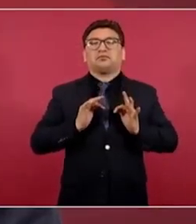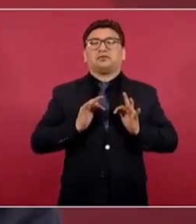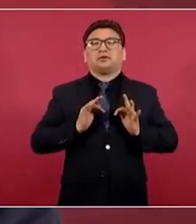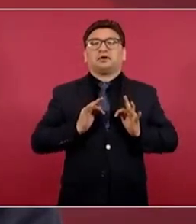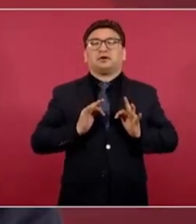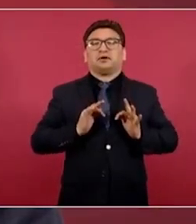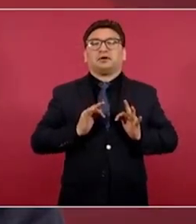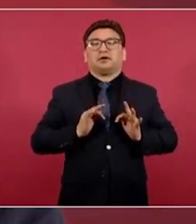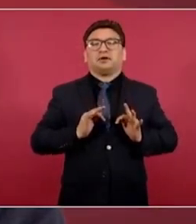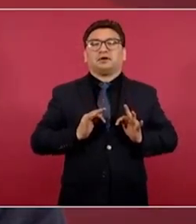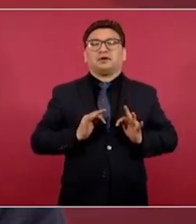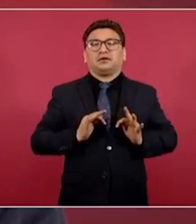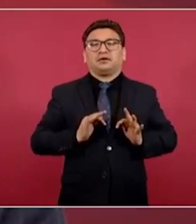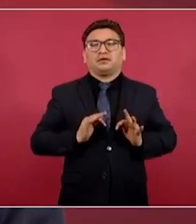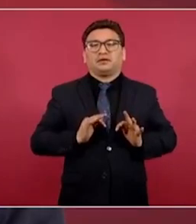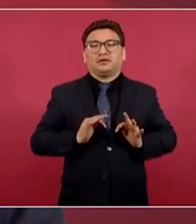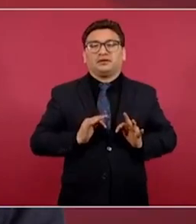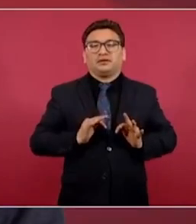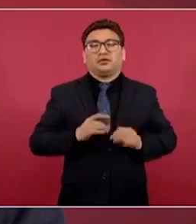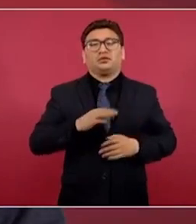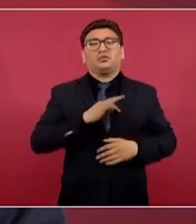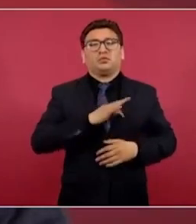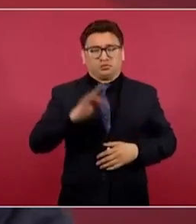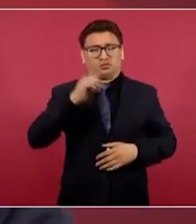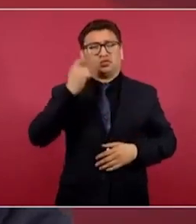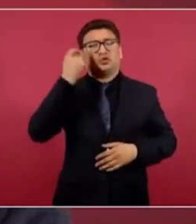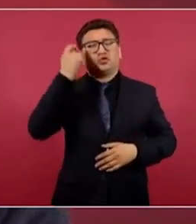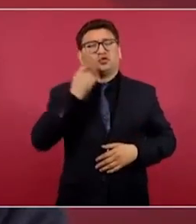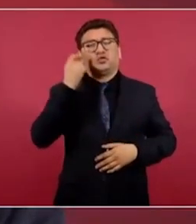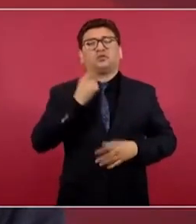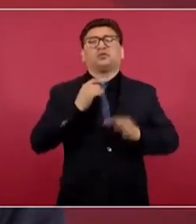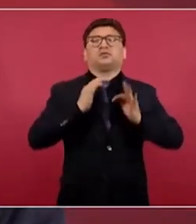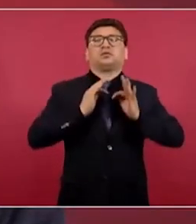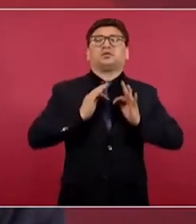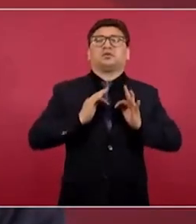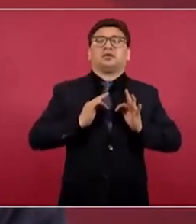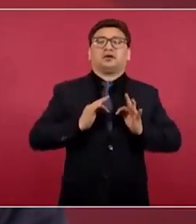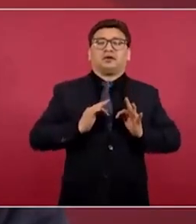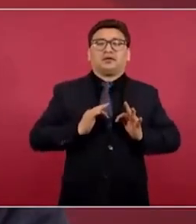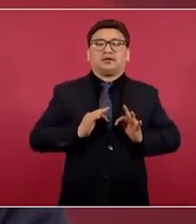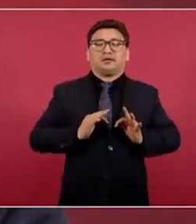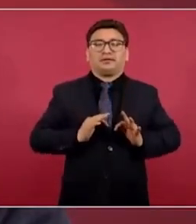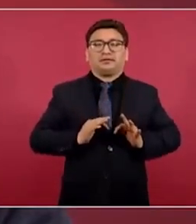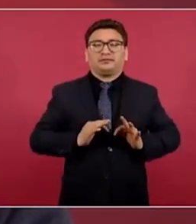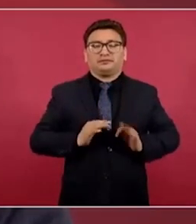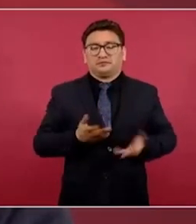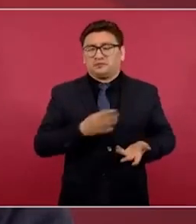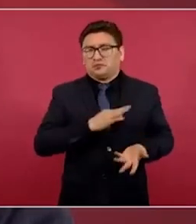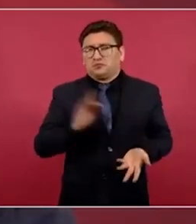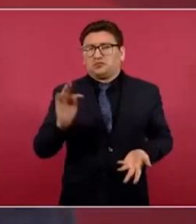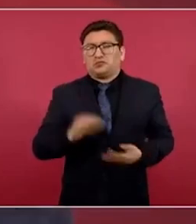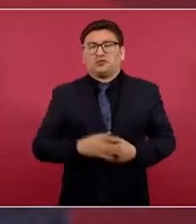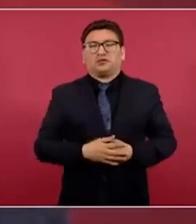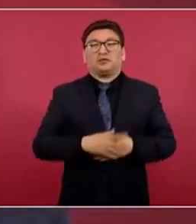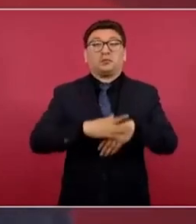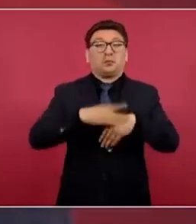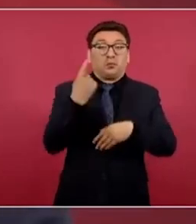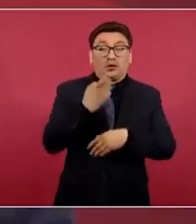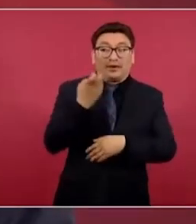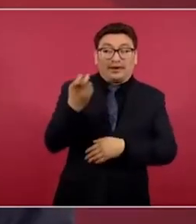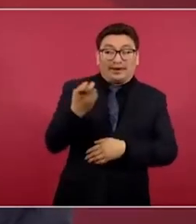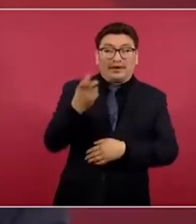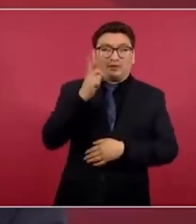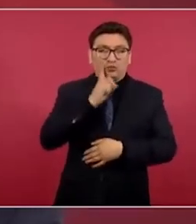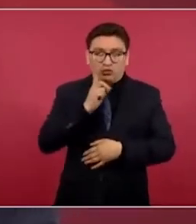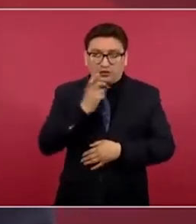me puedo jubilar, tranquilo, me puedo ir ya, tranquilo. Porque así como ella,